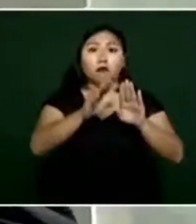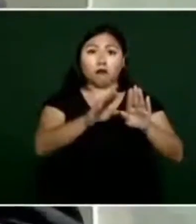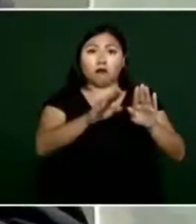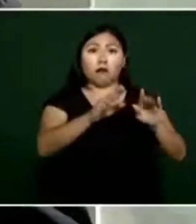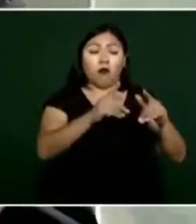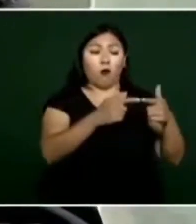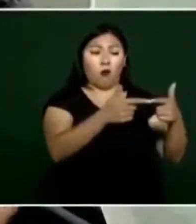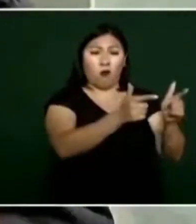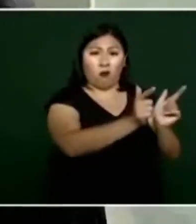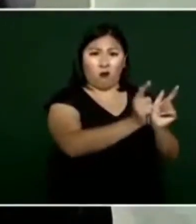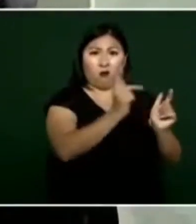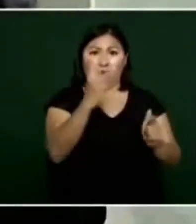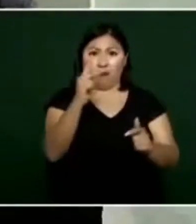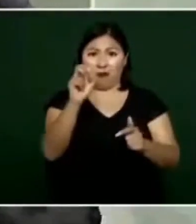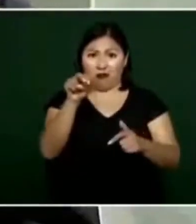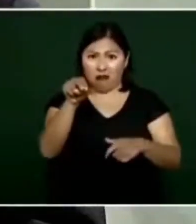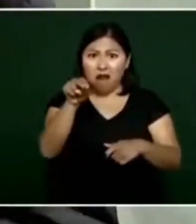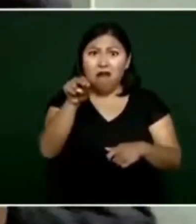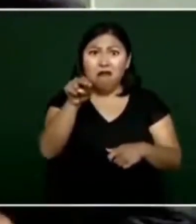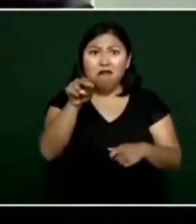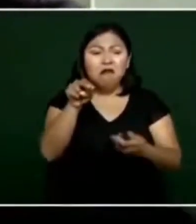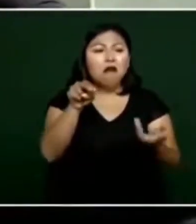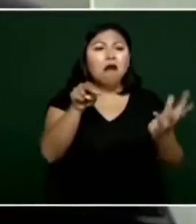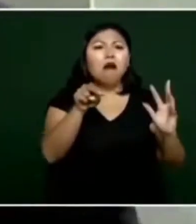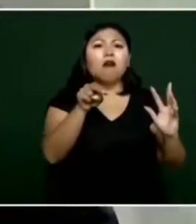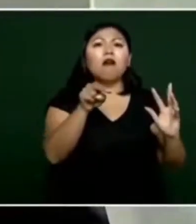para que los maestros